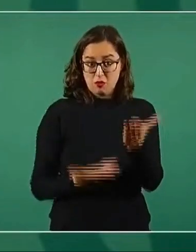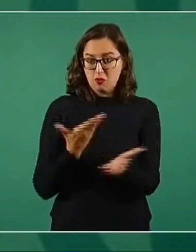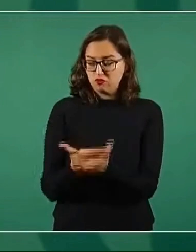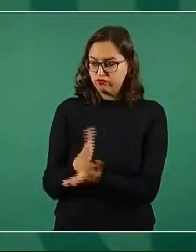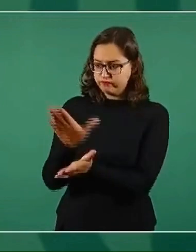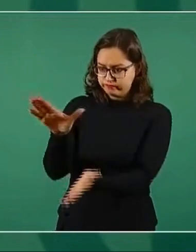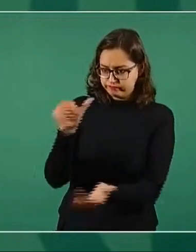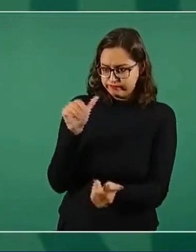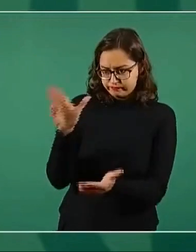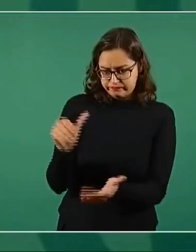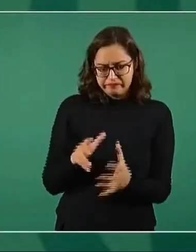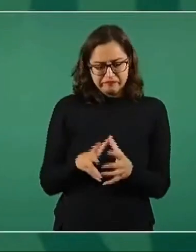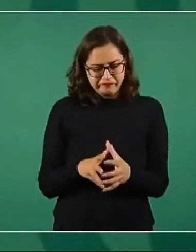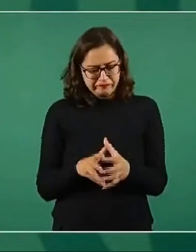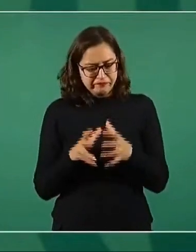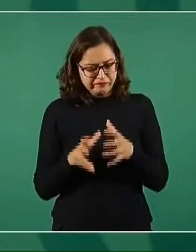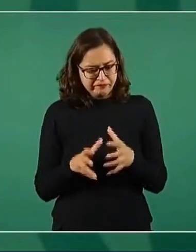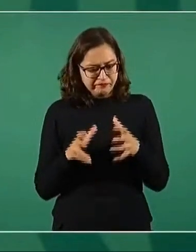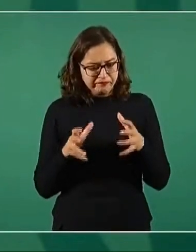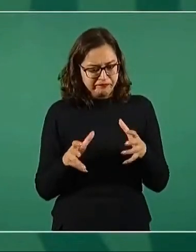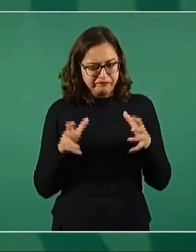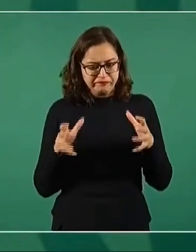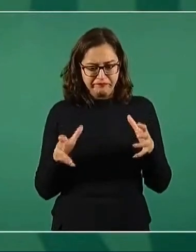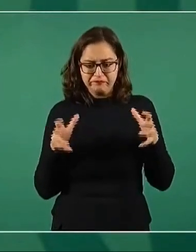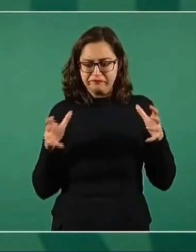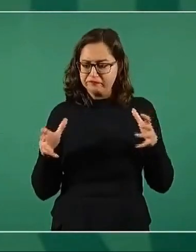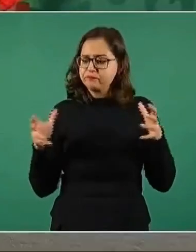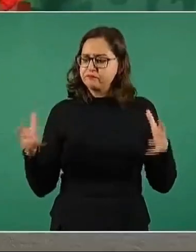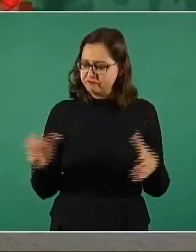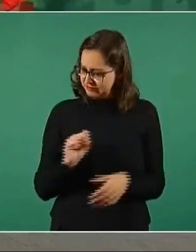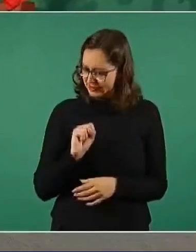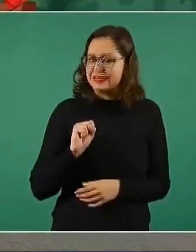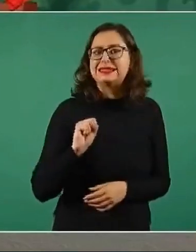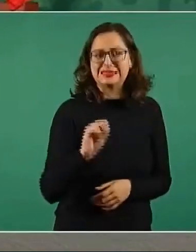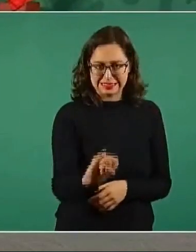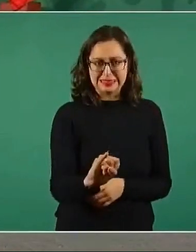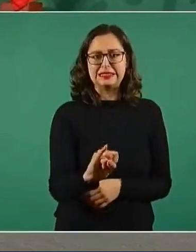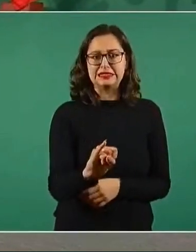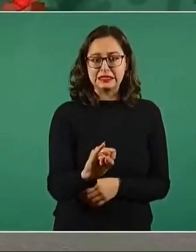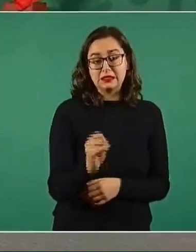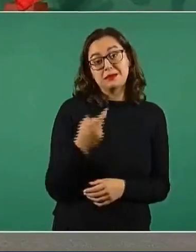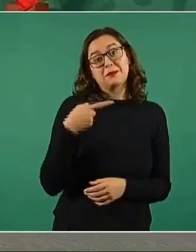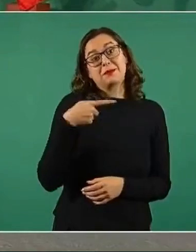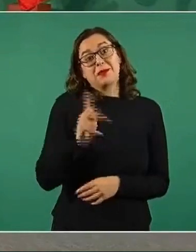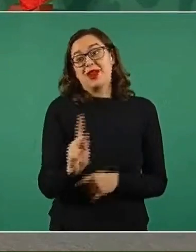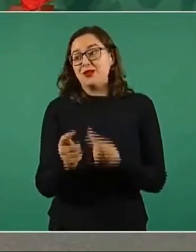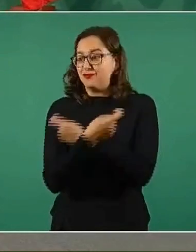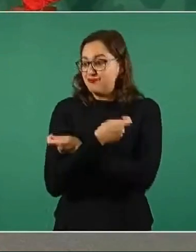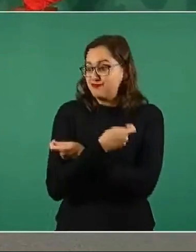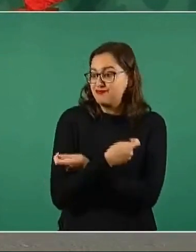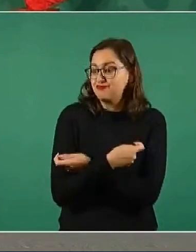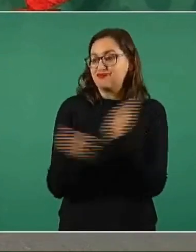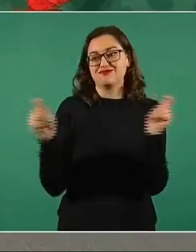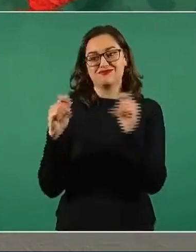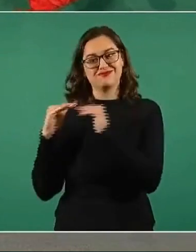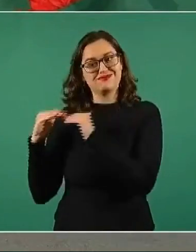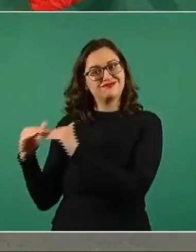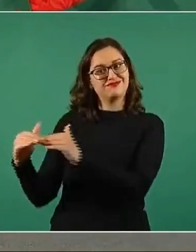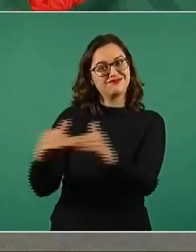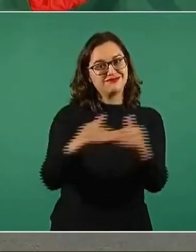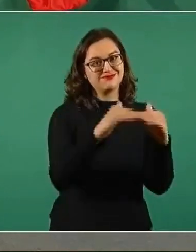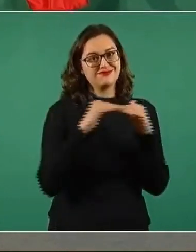una mejor distribución de la riqueza, no que unos cuantos sean